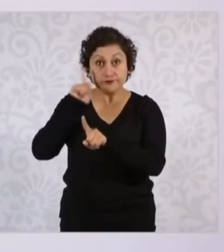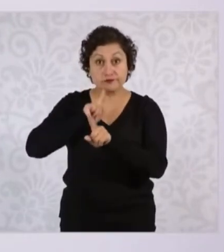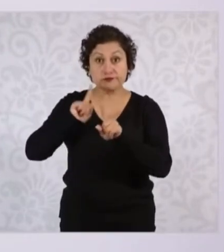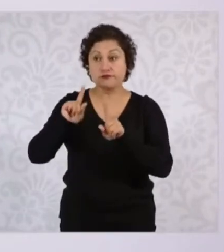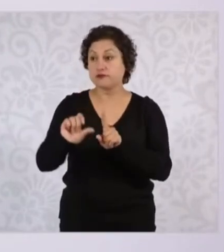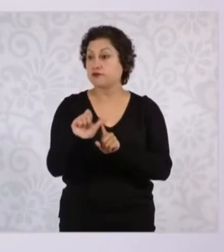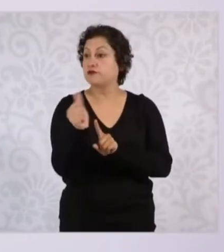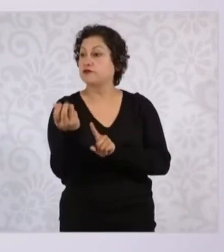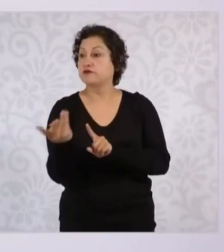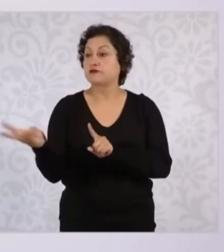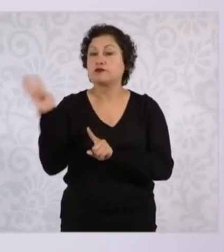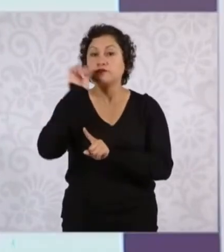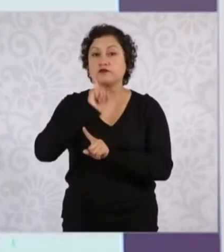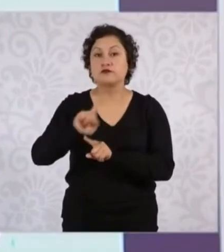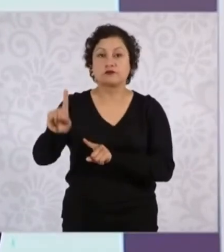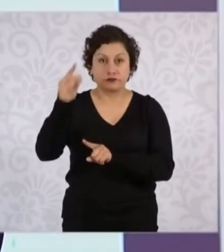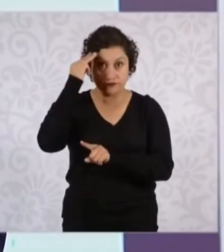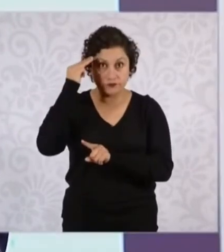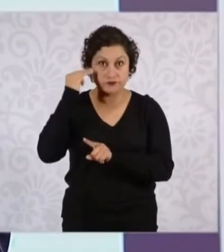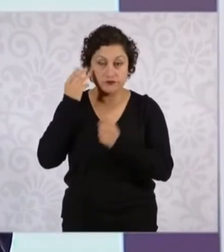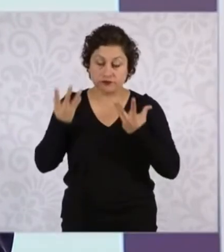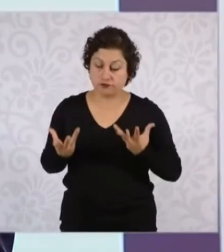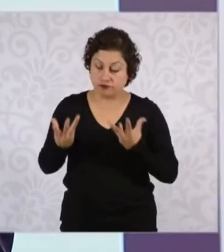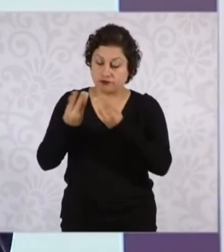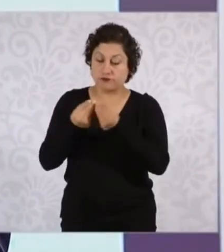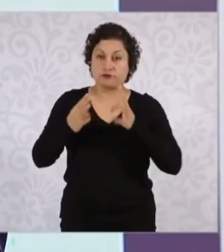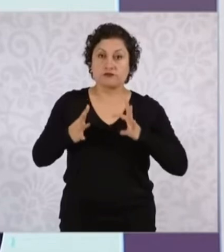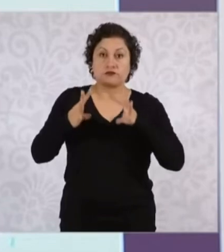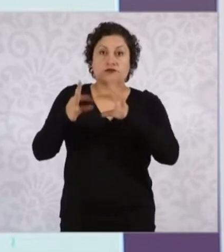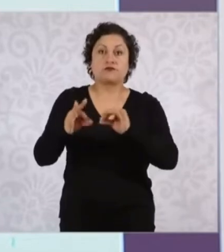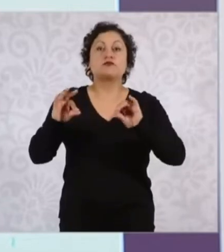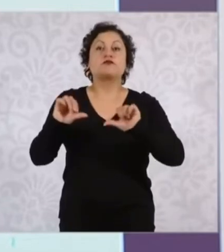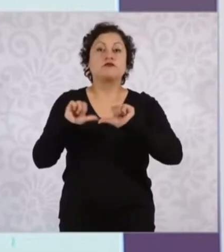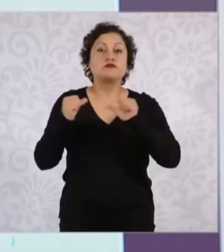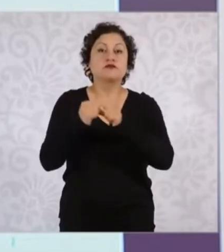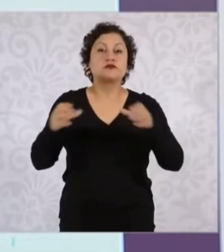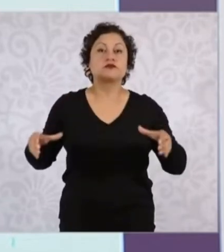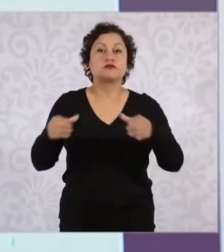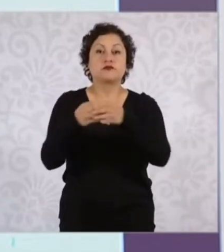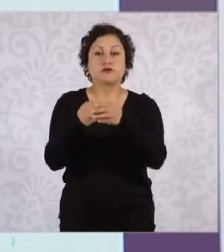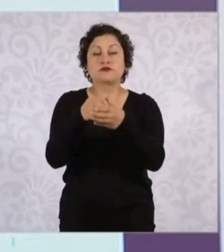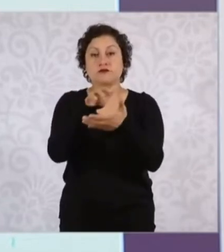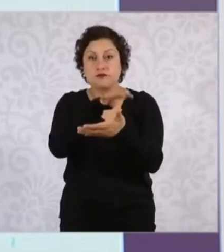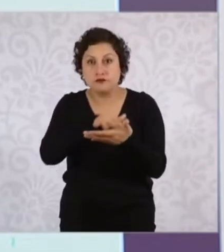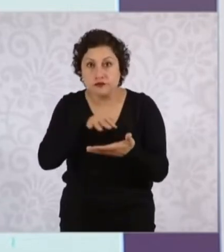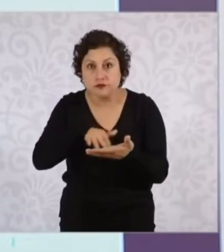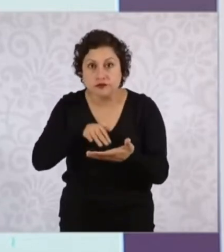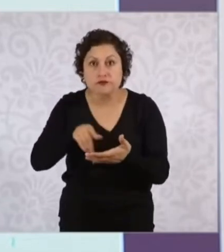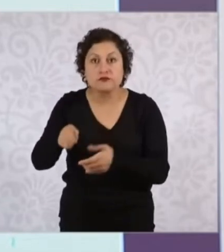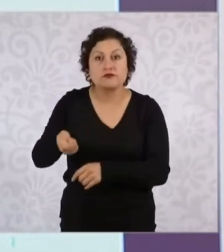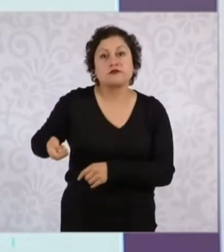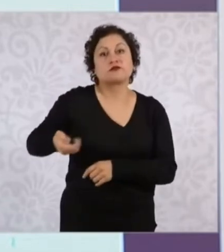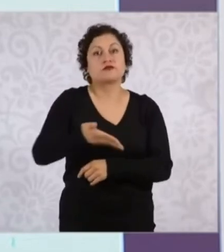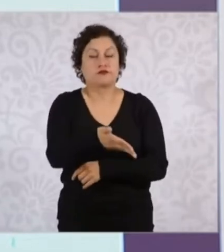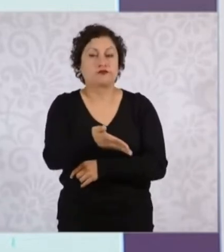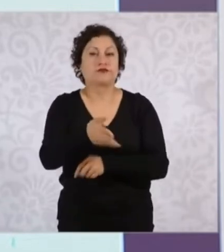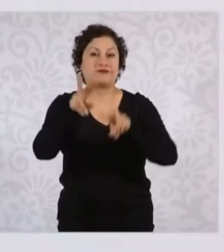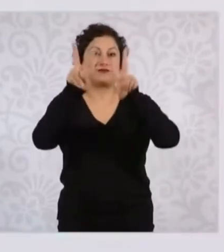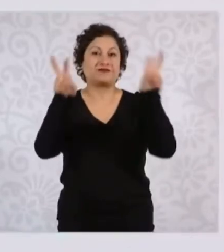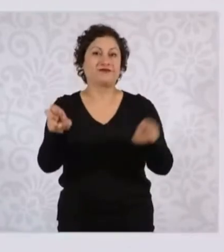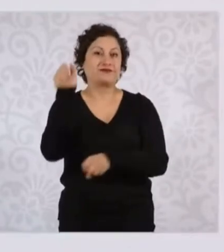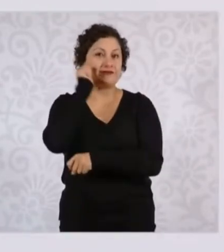meridenses la sociedad literaria y de beneficencia llamada La Siempre Viva, que tenían